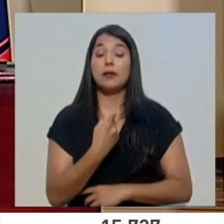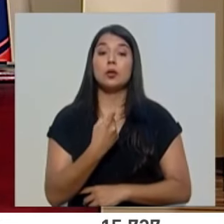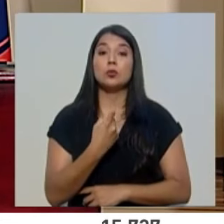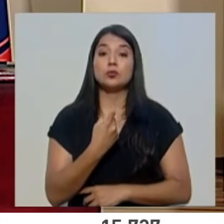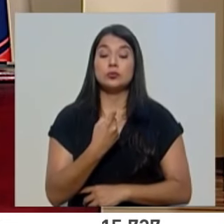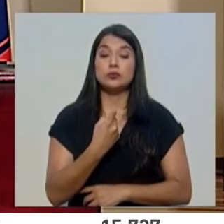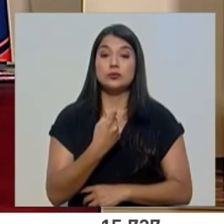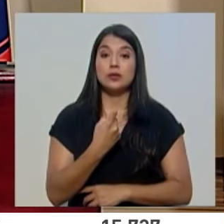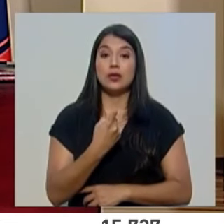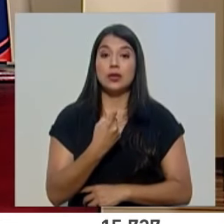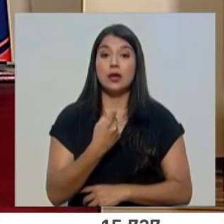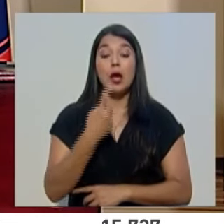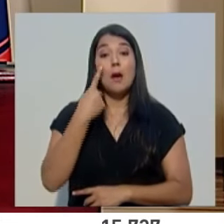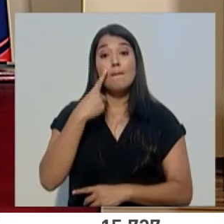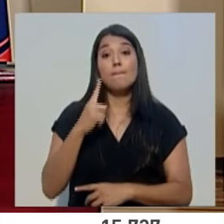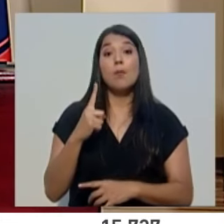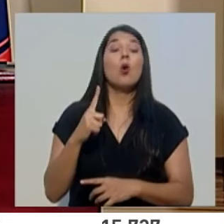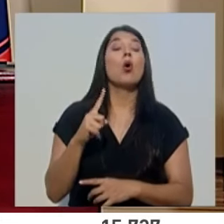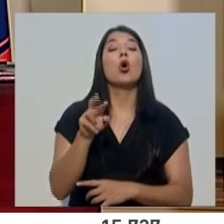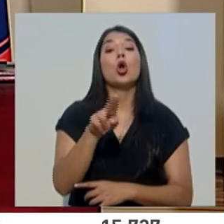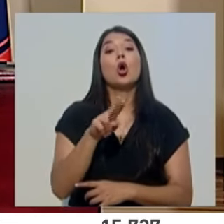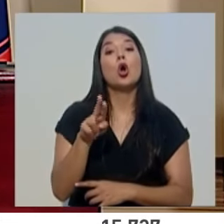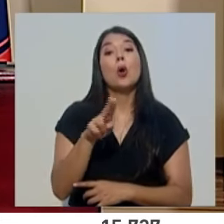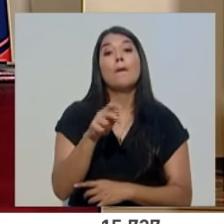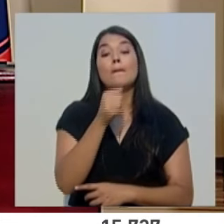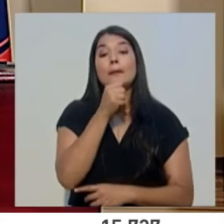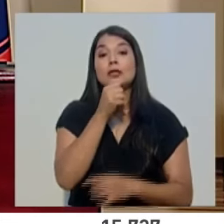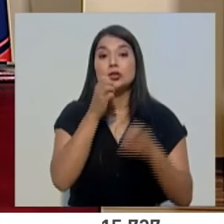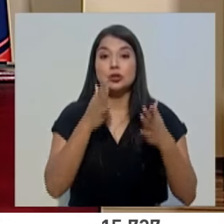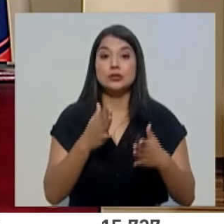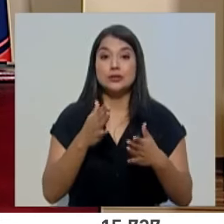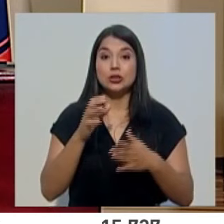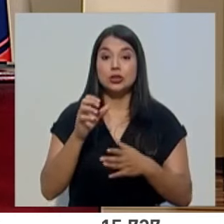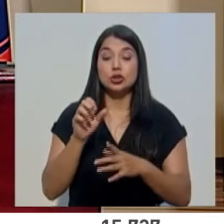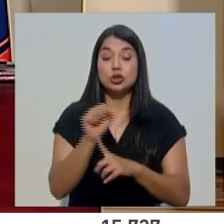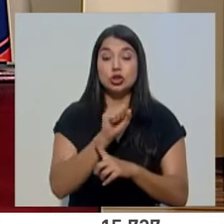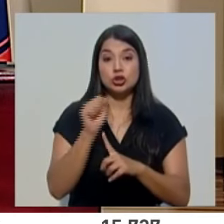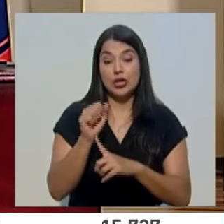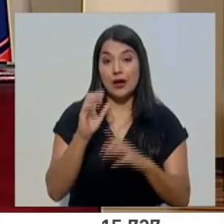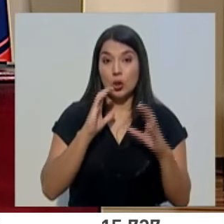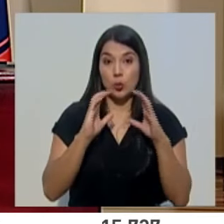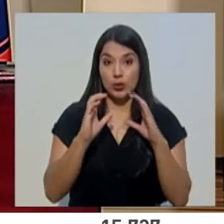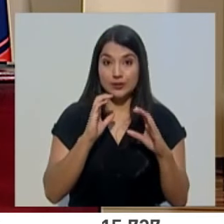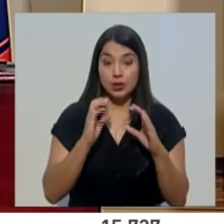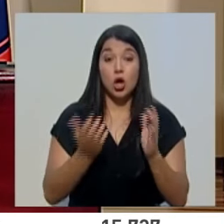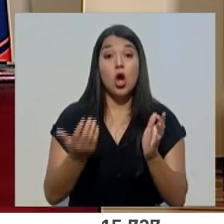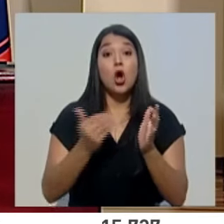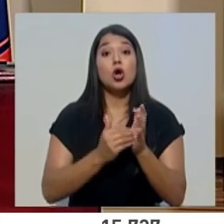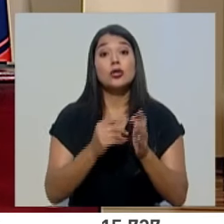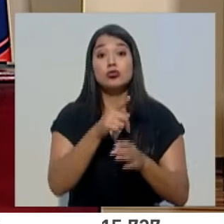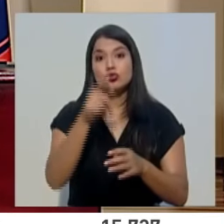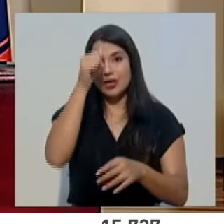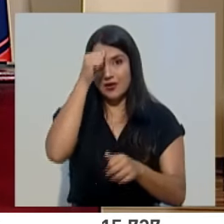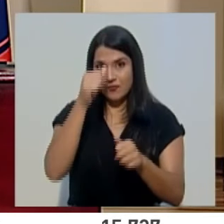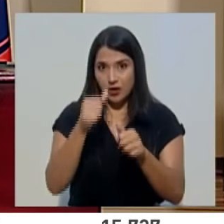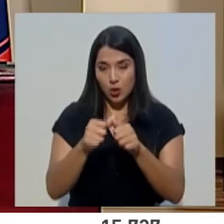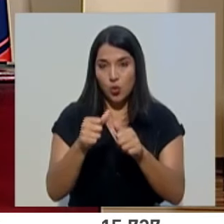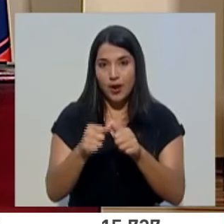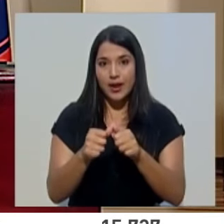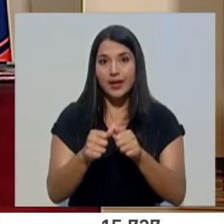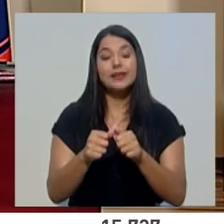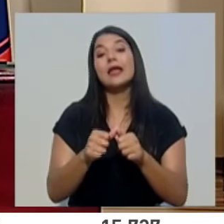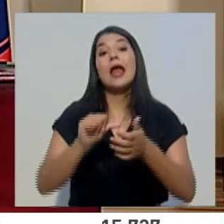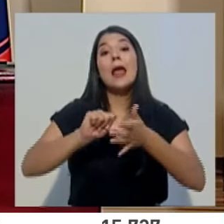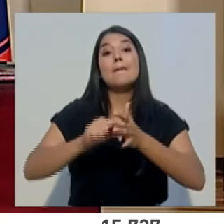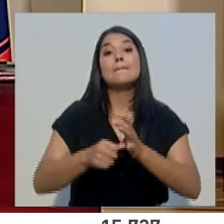esta consulta del colega de Sociable Comunicaciones. Nuevamente le recordamos a la población